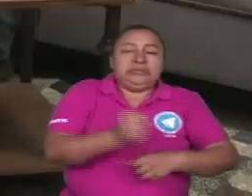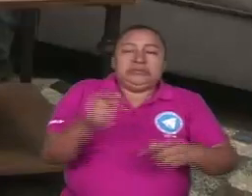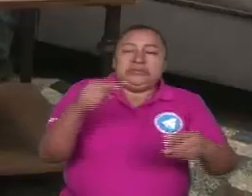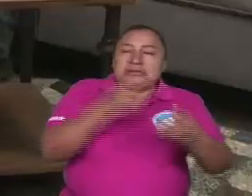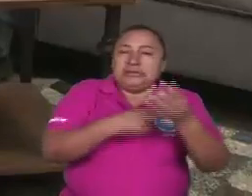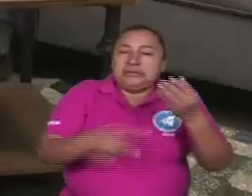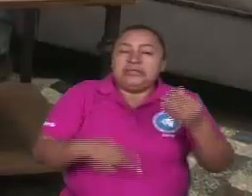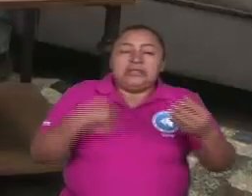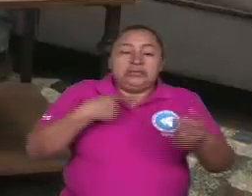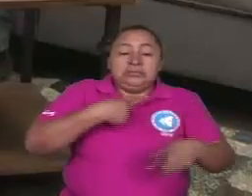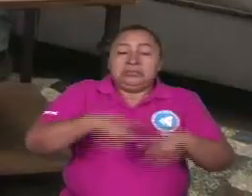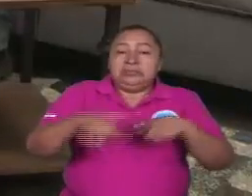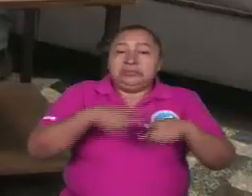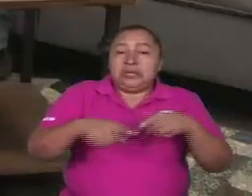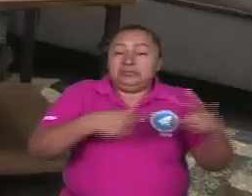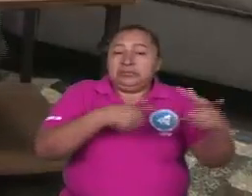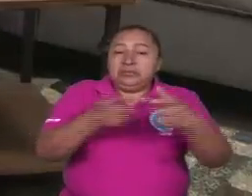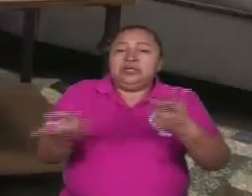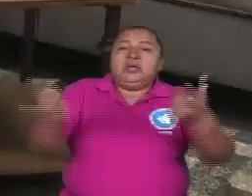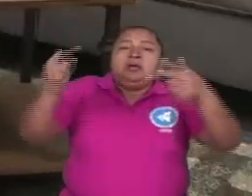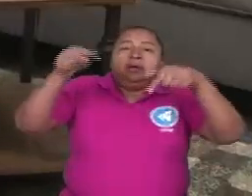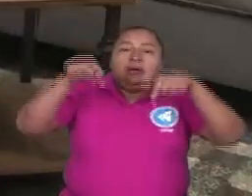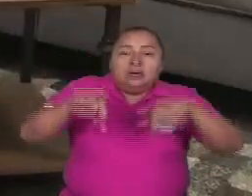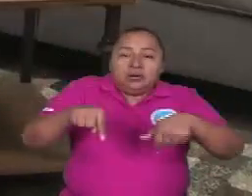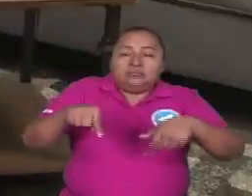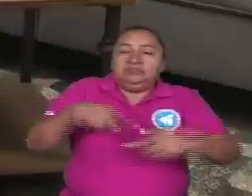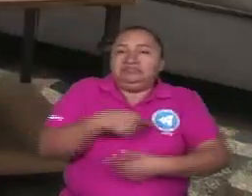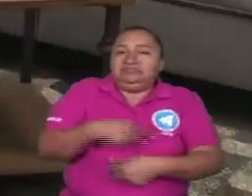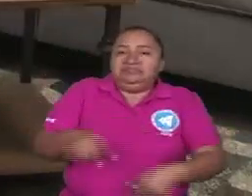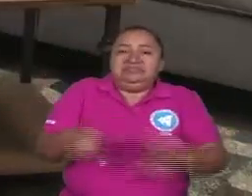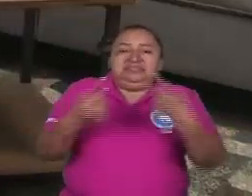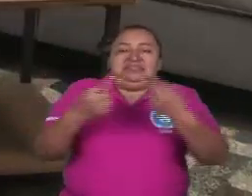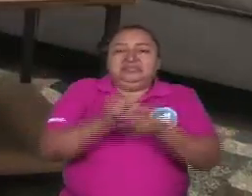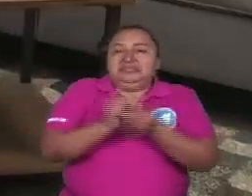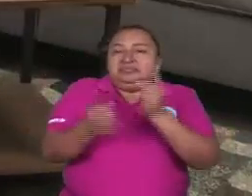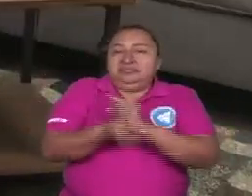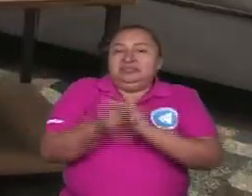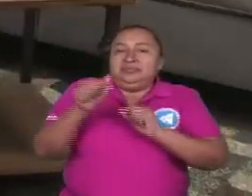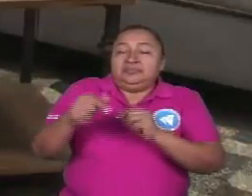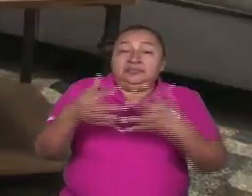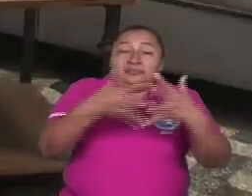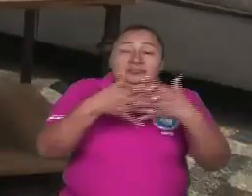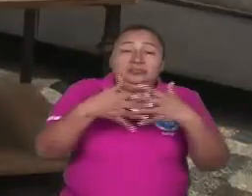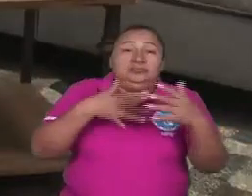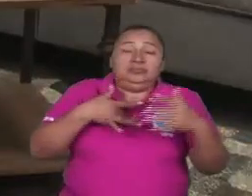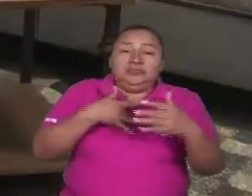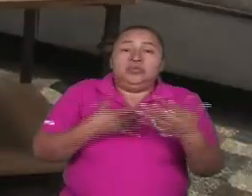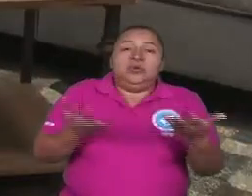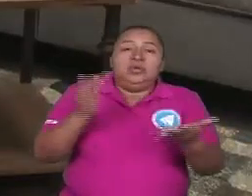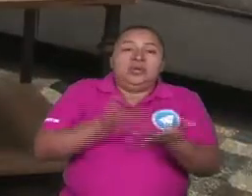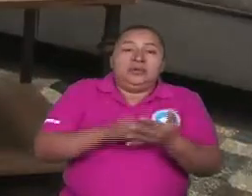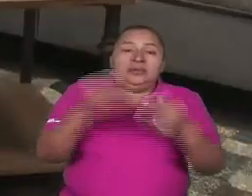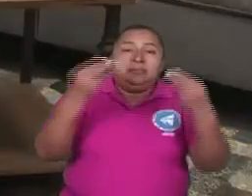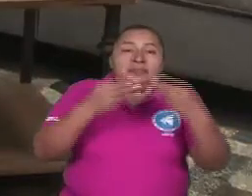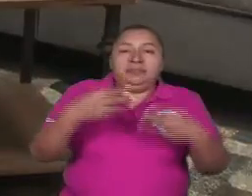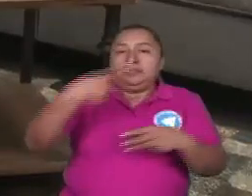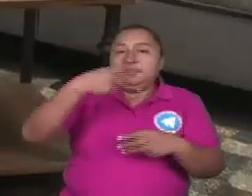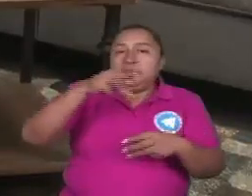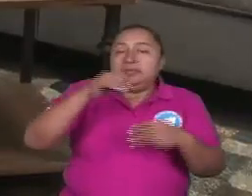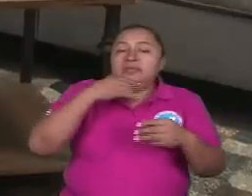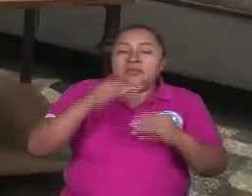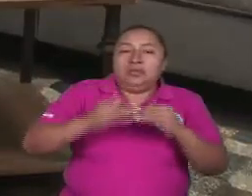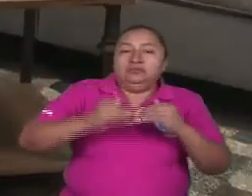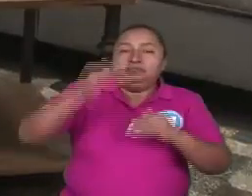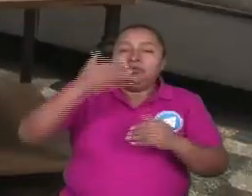financiamiento a las armas y ahora voltear ahora mismo que Estados Unidos necesita nuevamente materias primas y crecimiento y